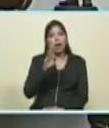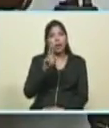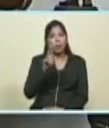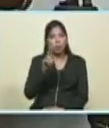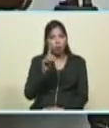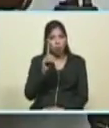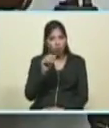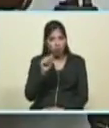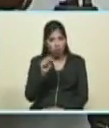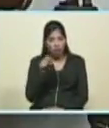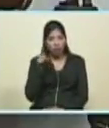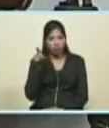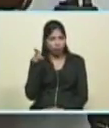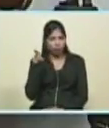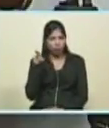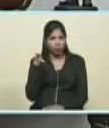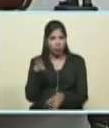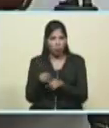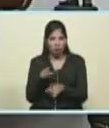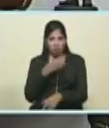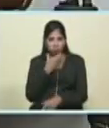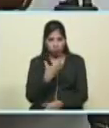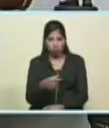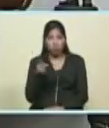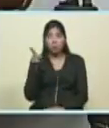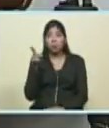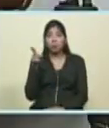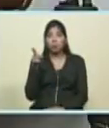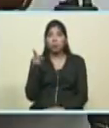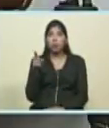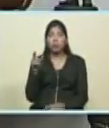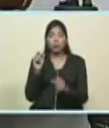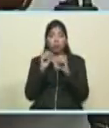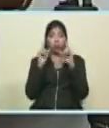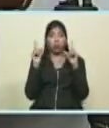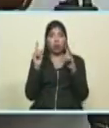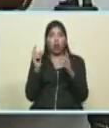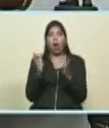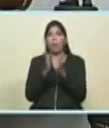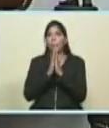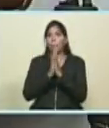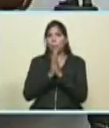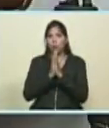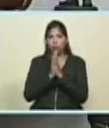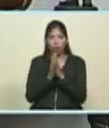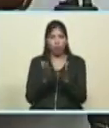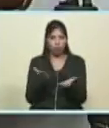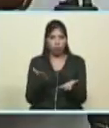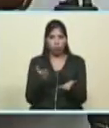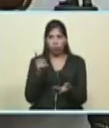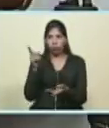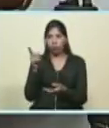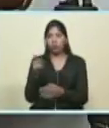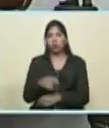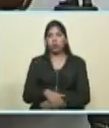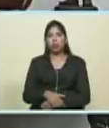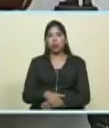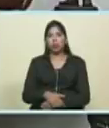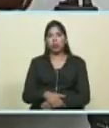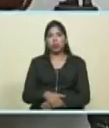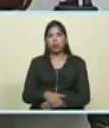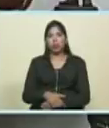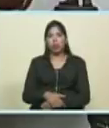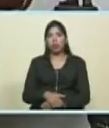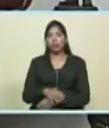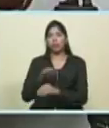heroica general en jefe Vladimir Padrino por favor transmita mi admiración y reconocimiento